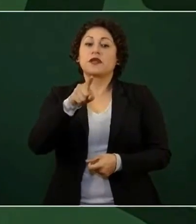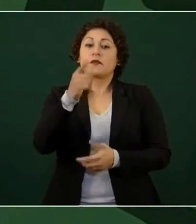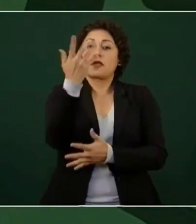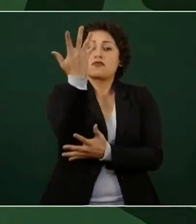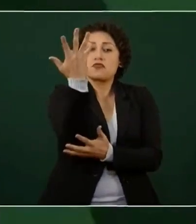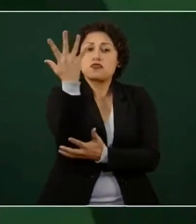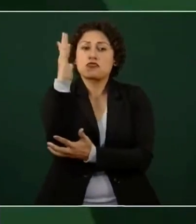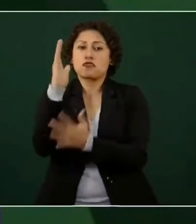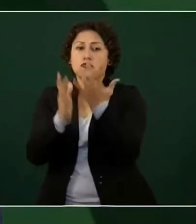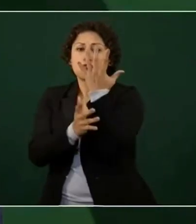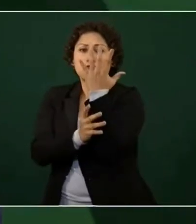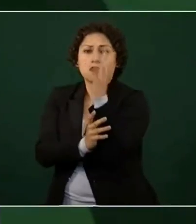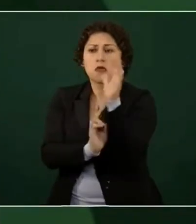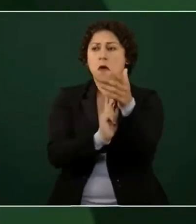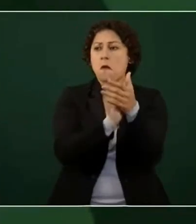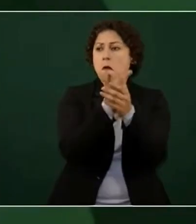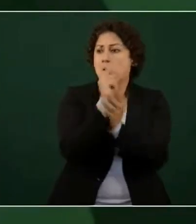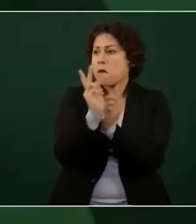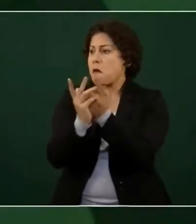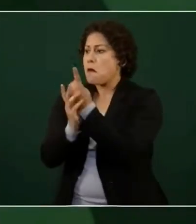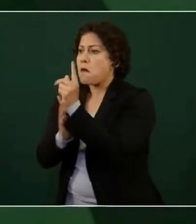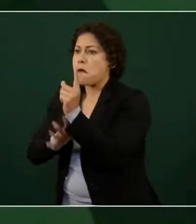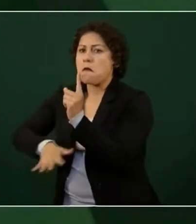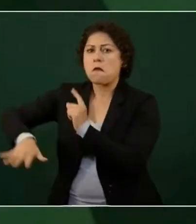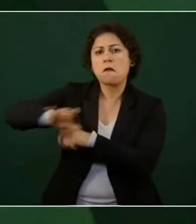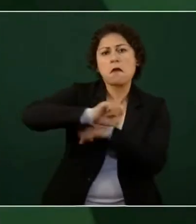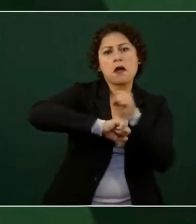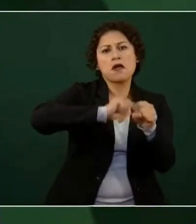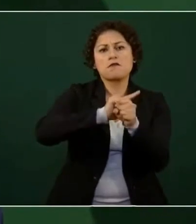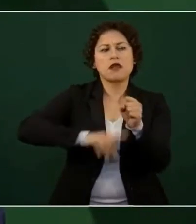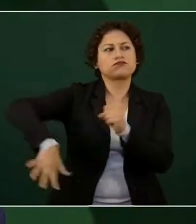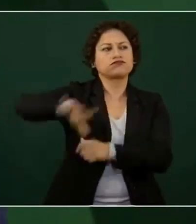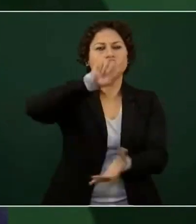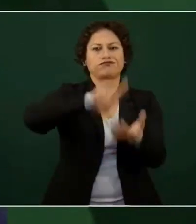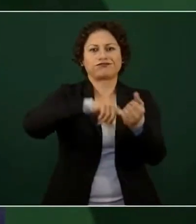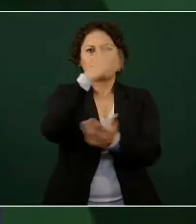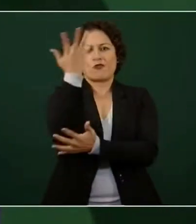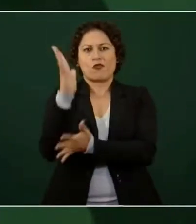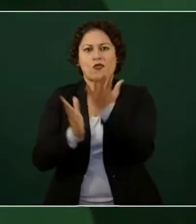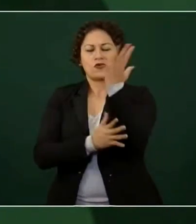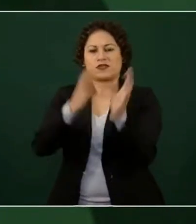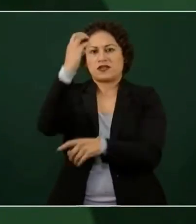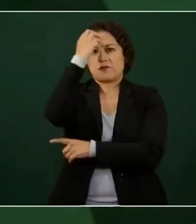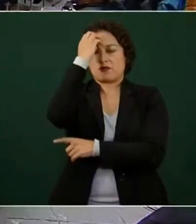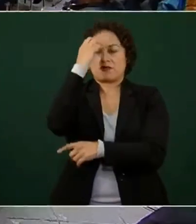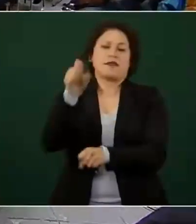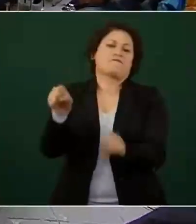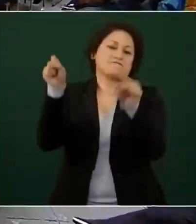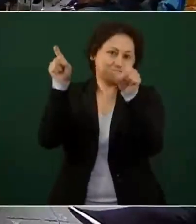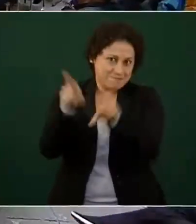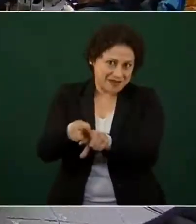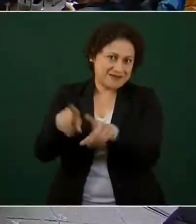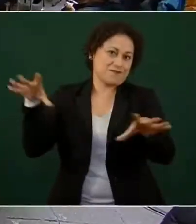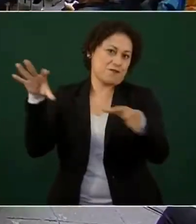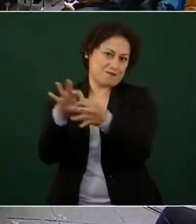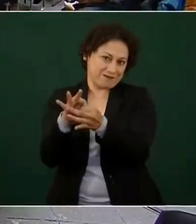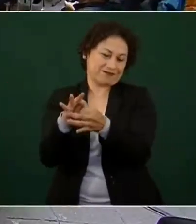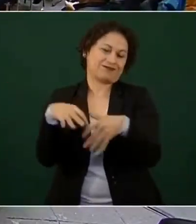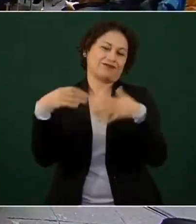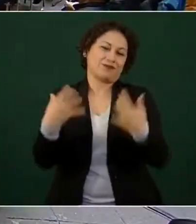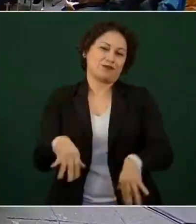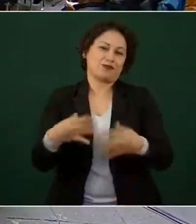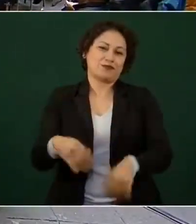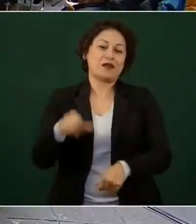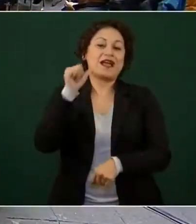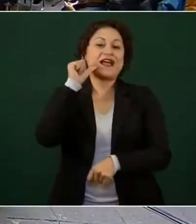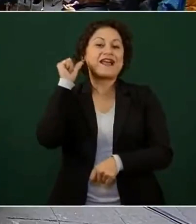Chapultepec. Entonces, ayer visitamos, invitamos al presidente a visitar estas dos áreas, pero